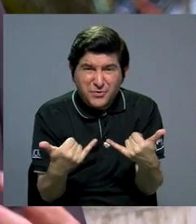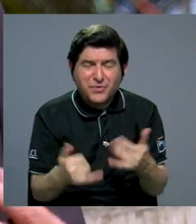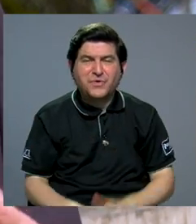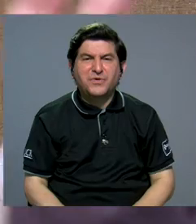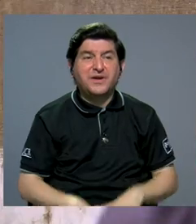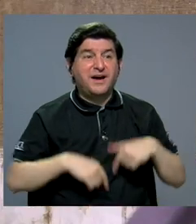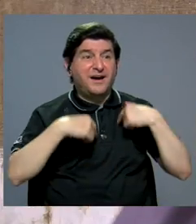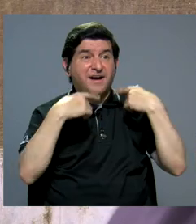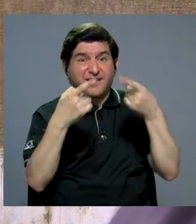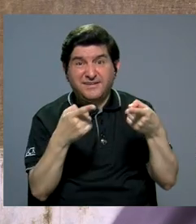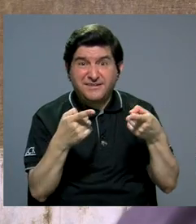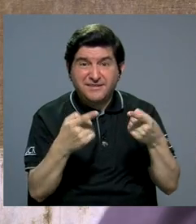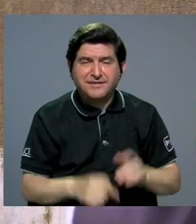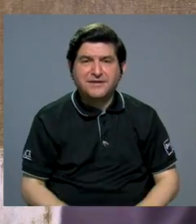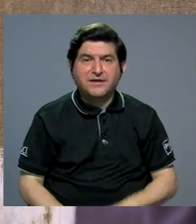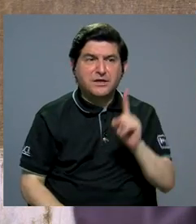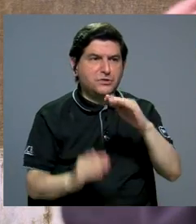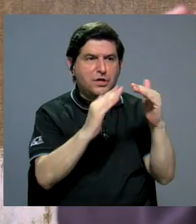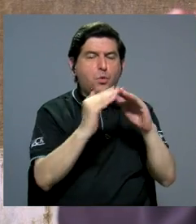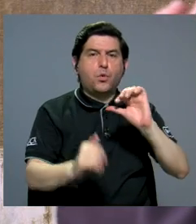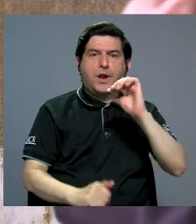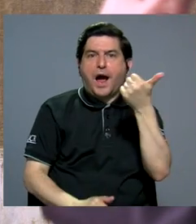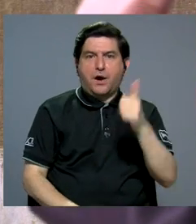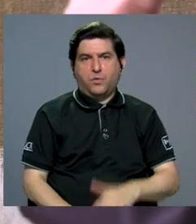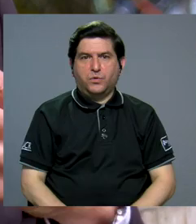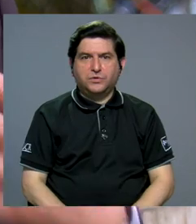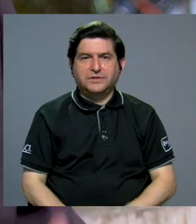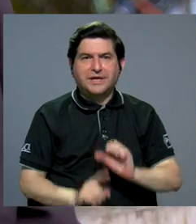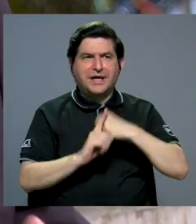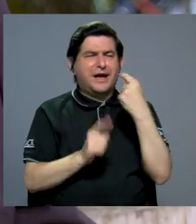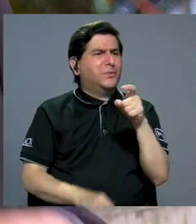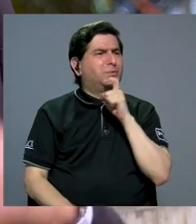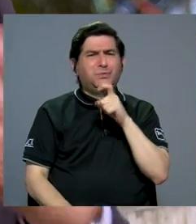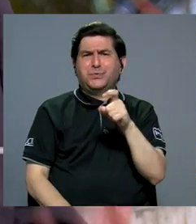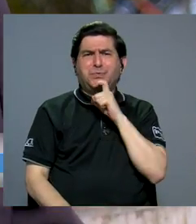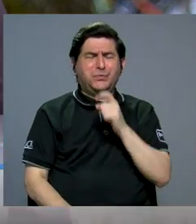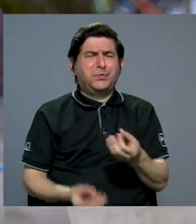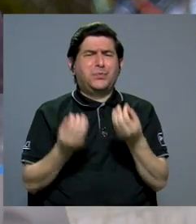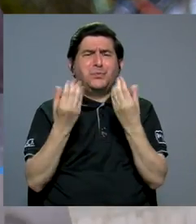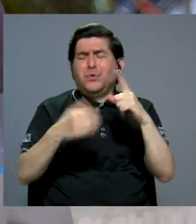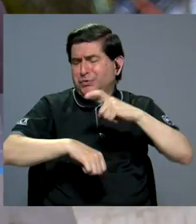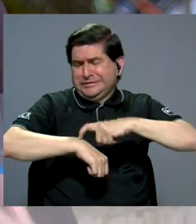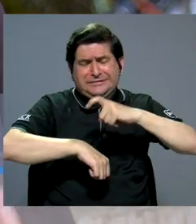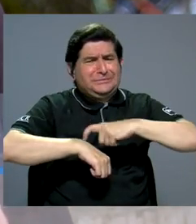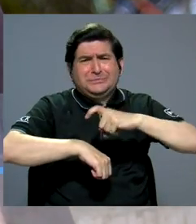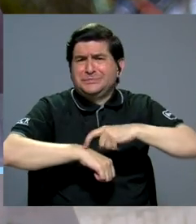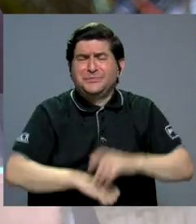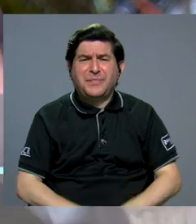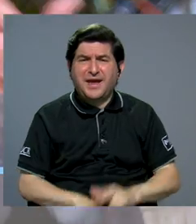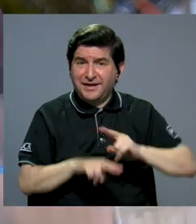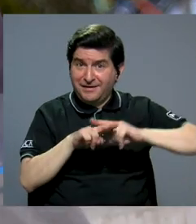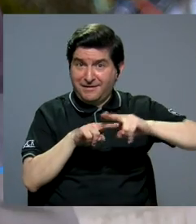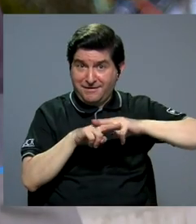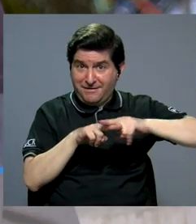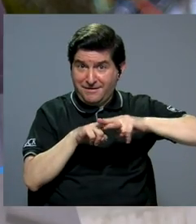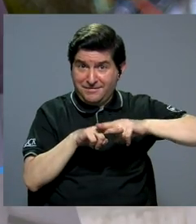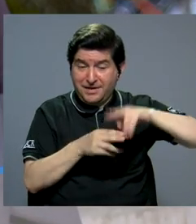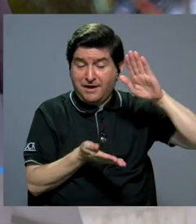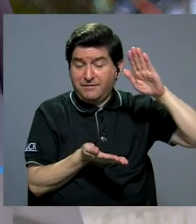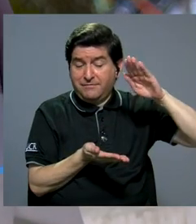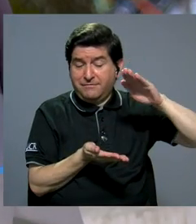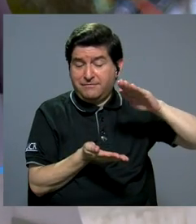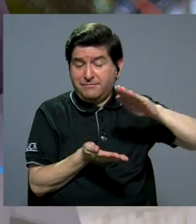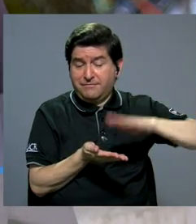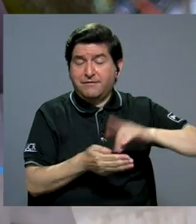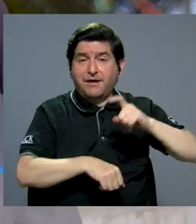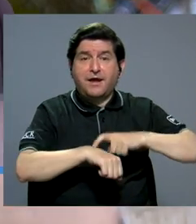viajar de una ciudad a otra es difícil, toma demasiado tiempo. Entonces el ferrocarril bajaría